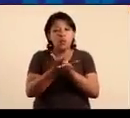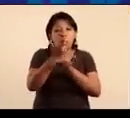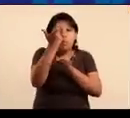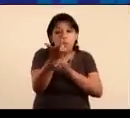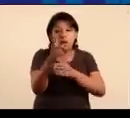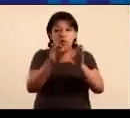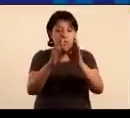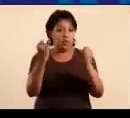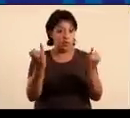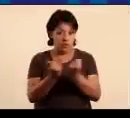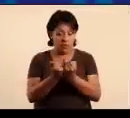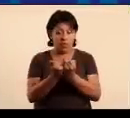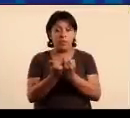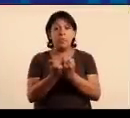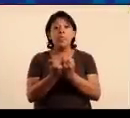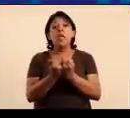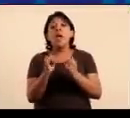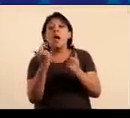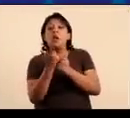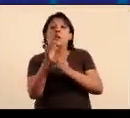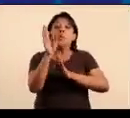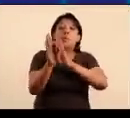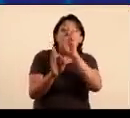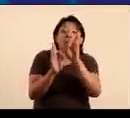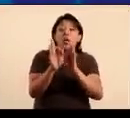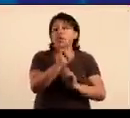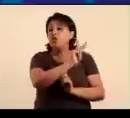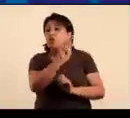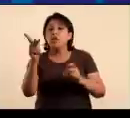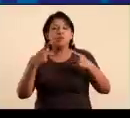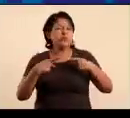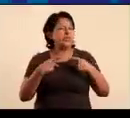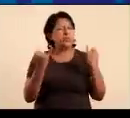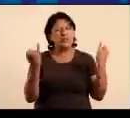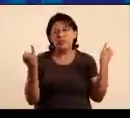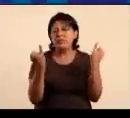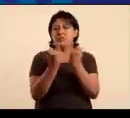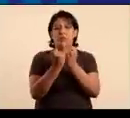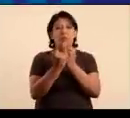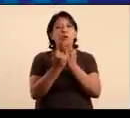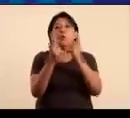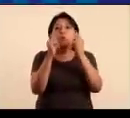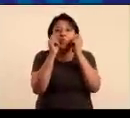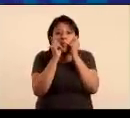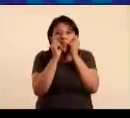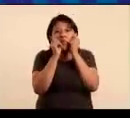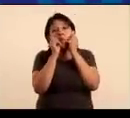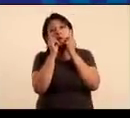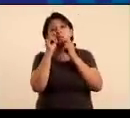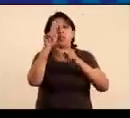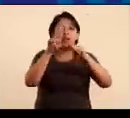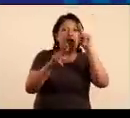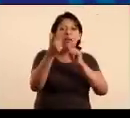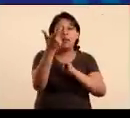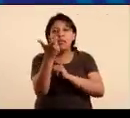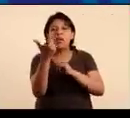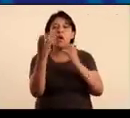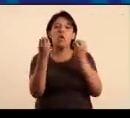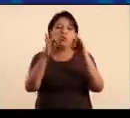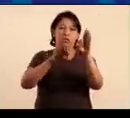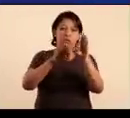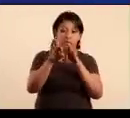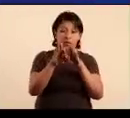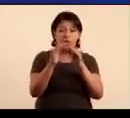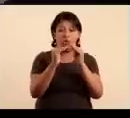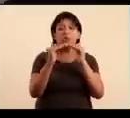trabajo, no establecer privilegios, en tratar a todas las personas por igual sin importar su condición socioeconómica o puesto. La